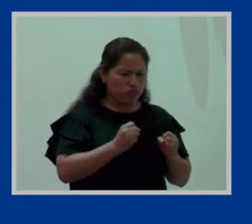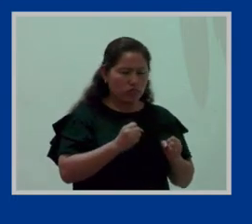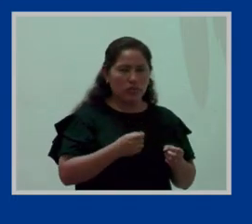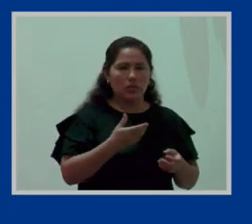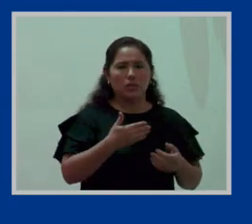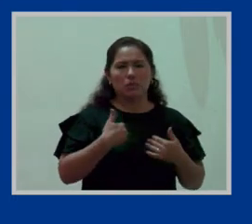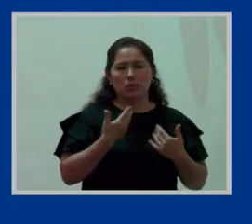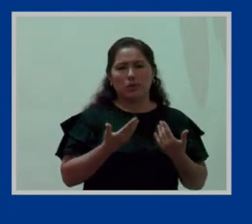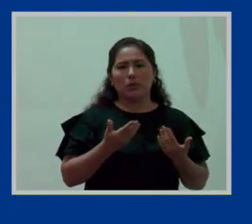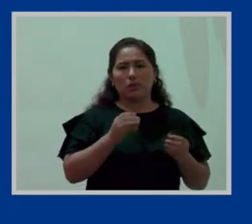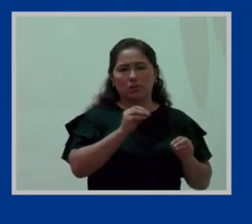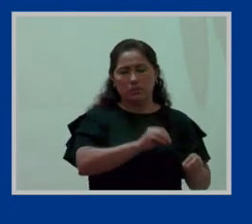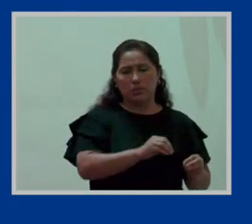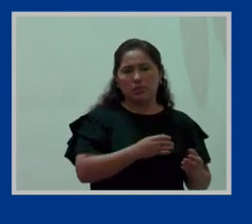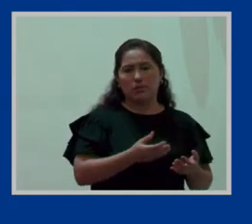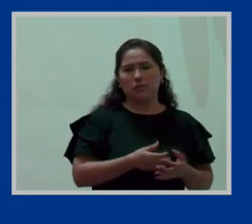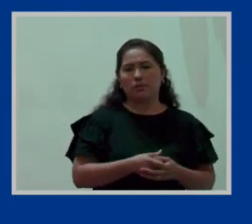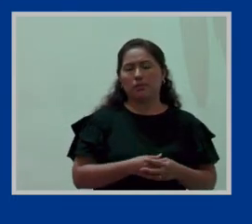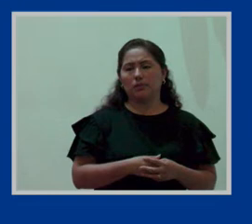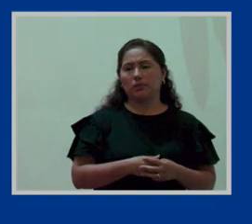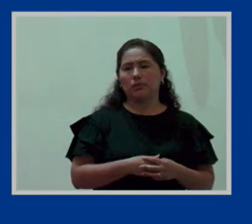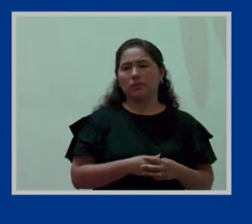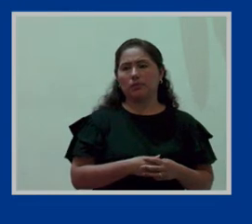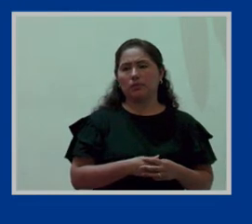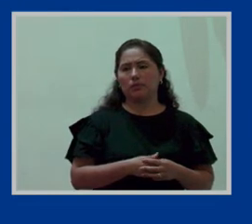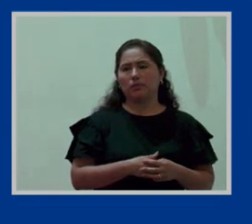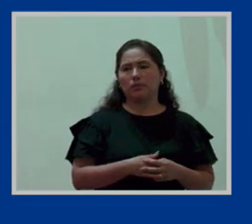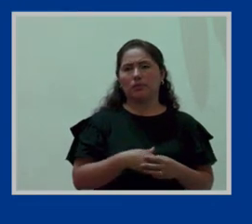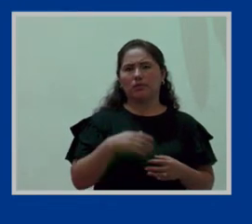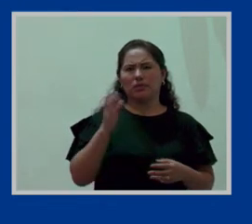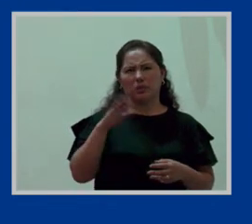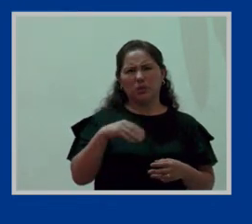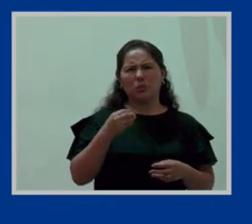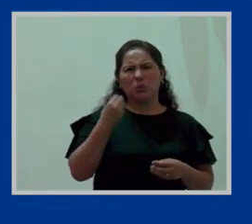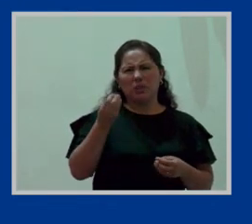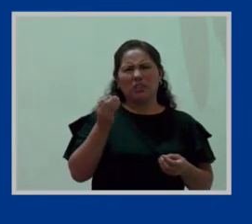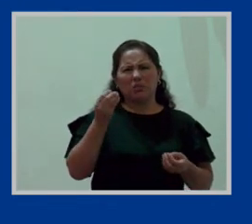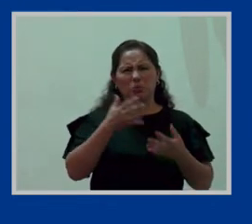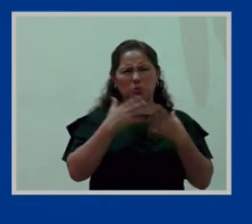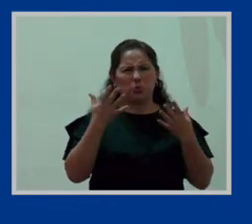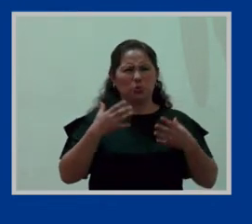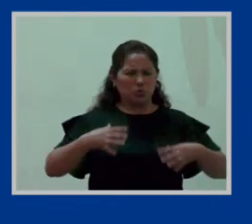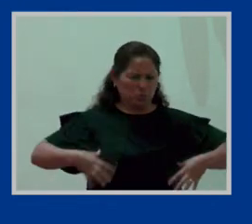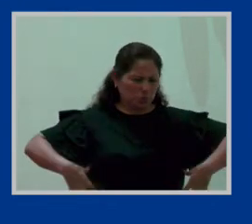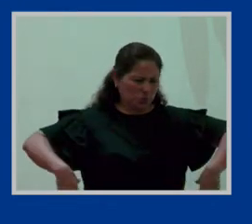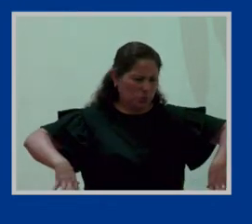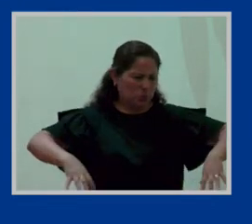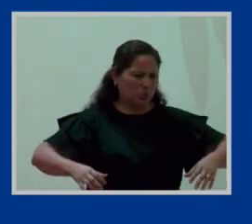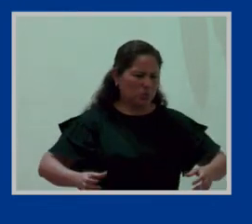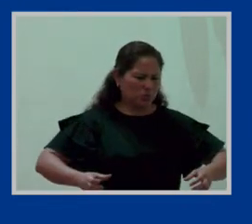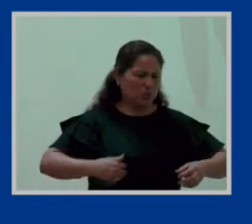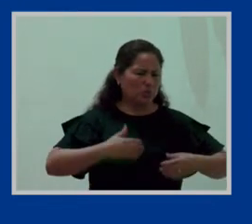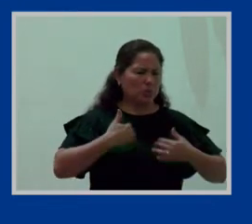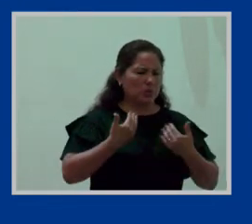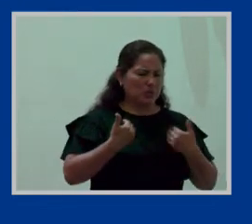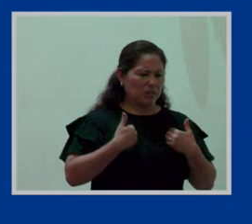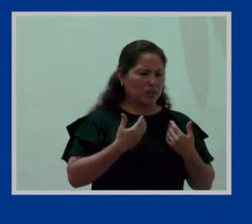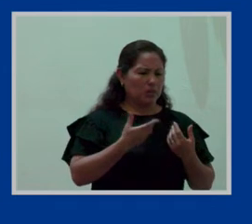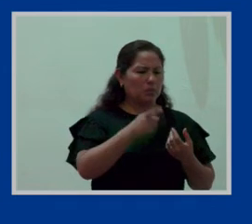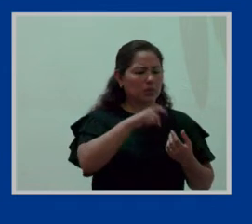abrazaderas. Oiga, pero ¿por qué tanto detalle de abrazaderas? Y esto es lo demás porque tiene una funcionalidad.